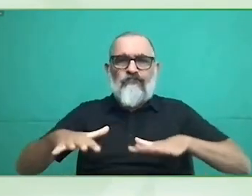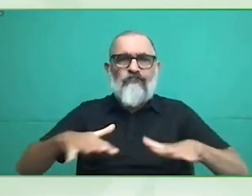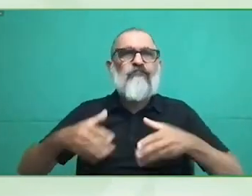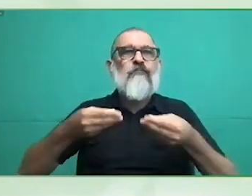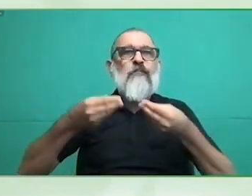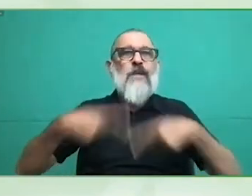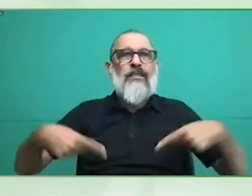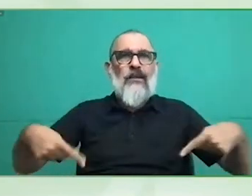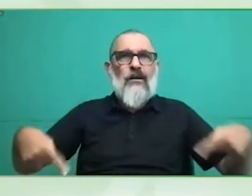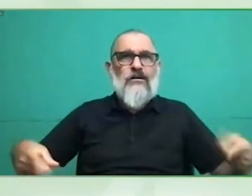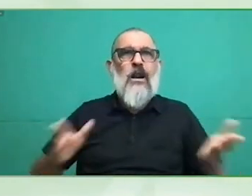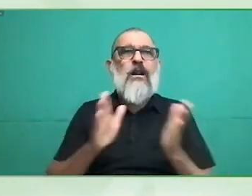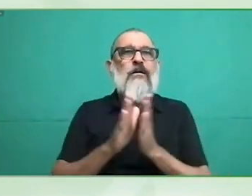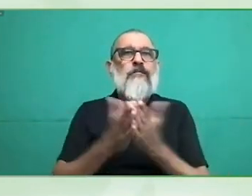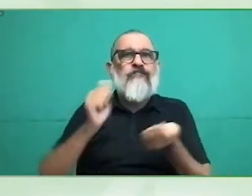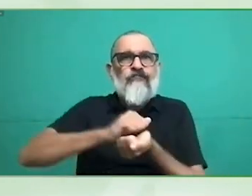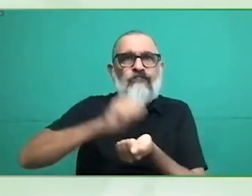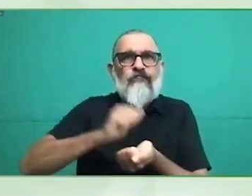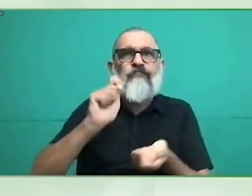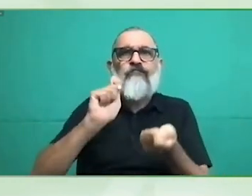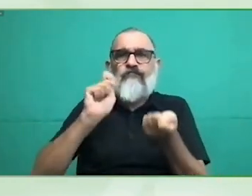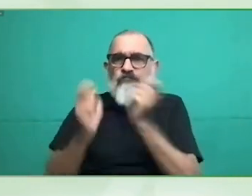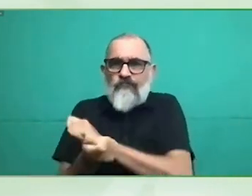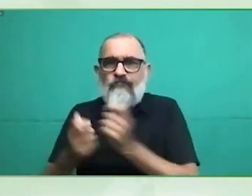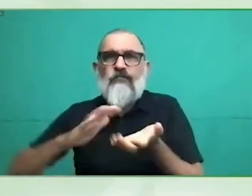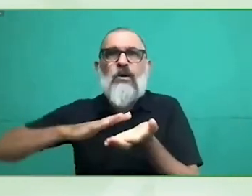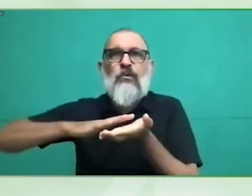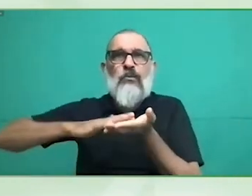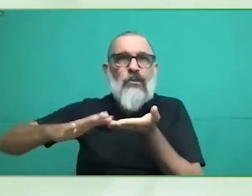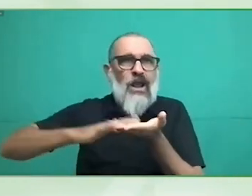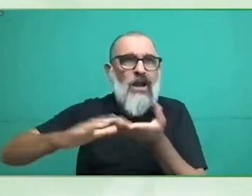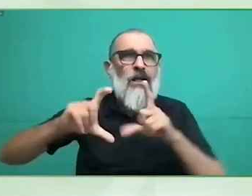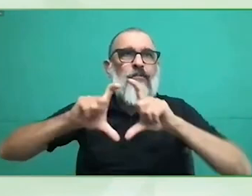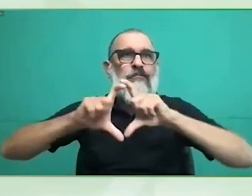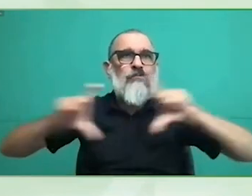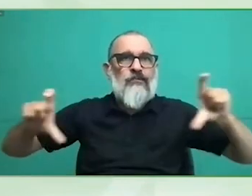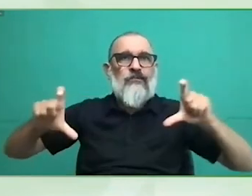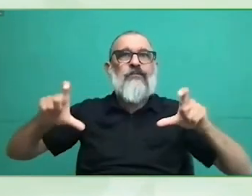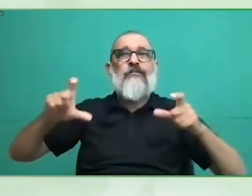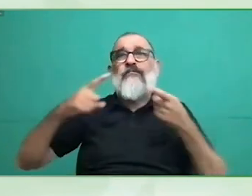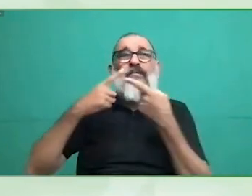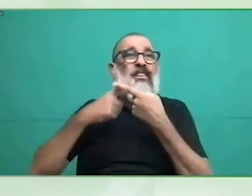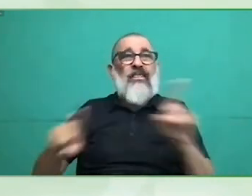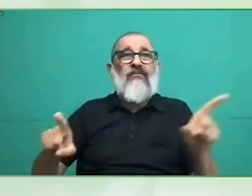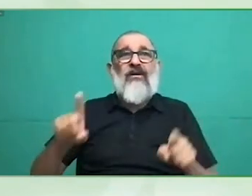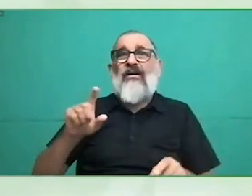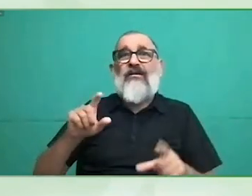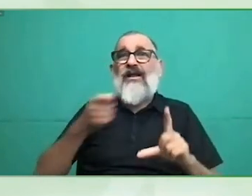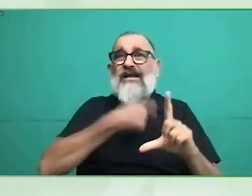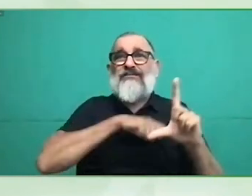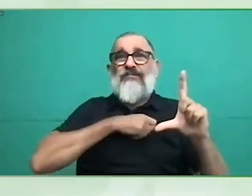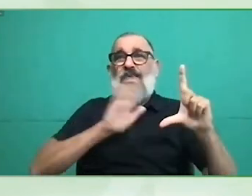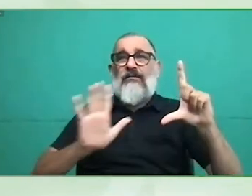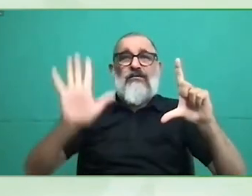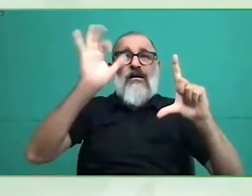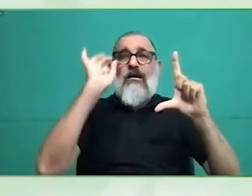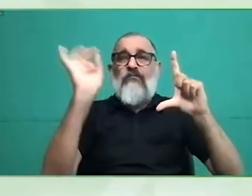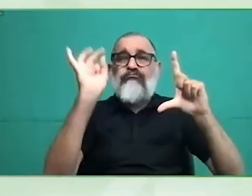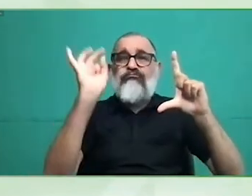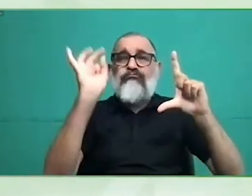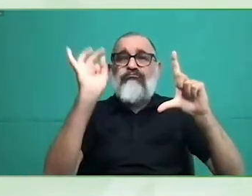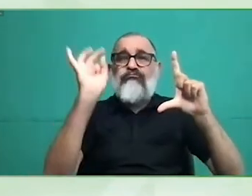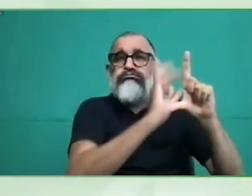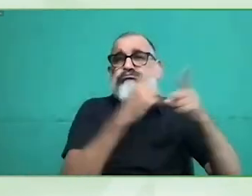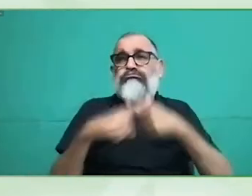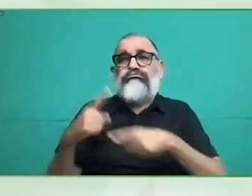también difundiéndolo a los diferentes grupos políticos y a nivel de los eurodiputados es que se